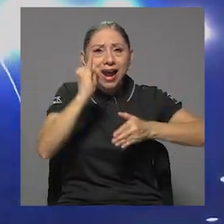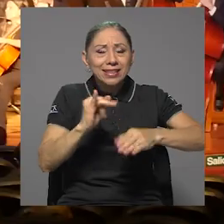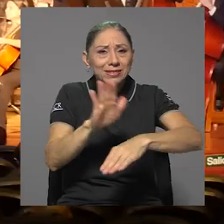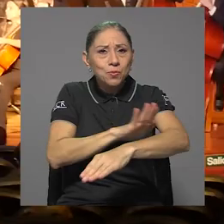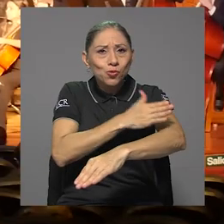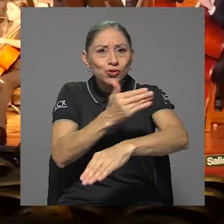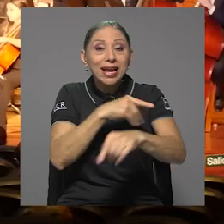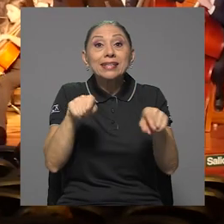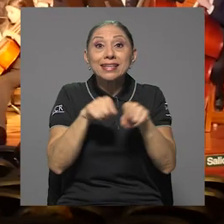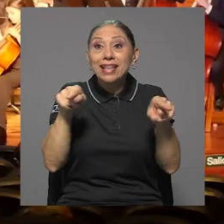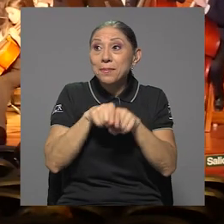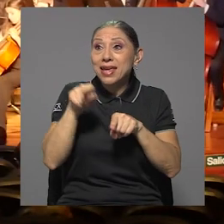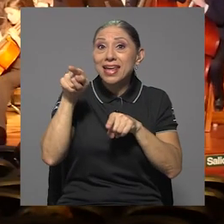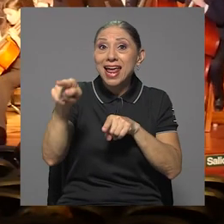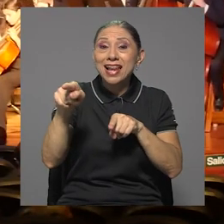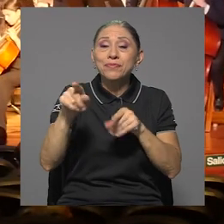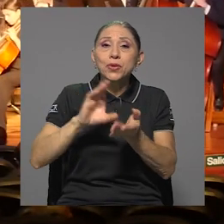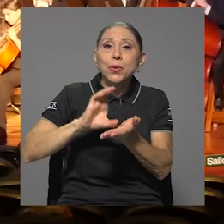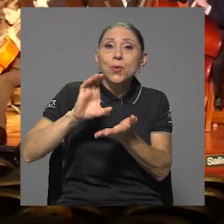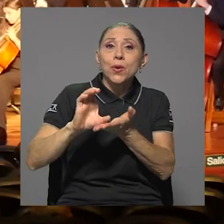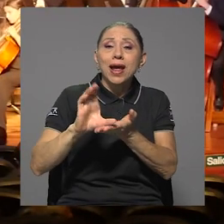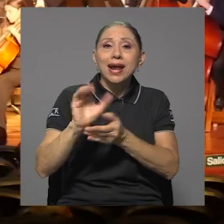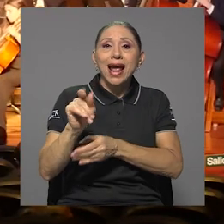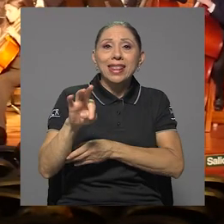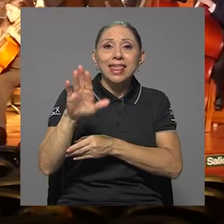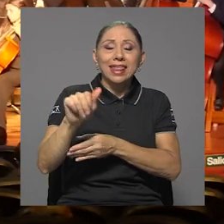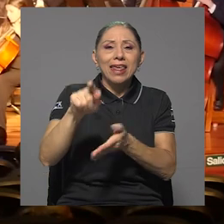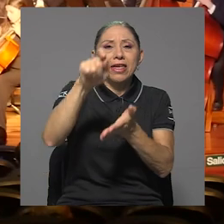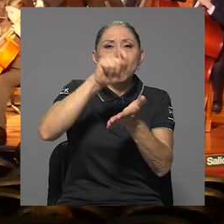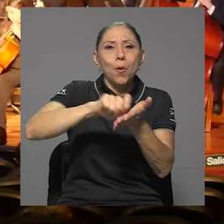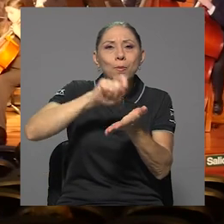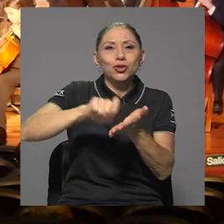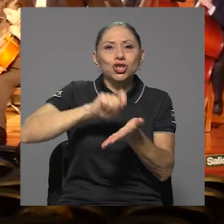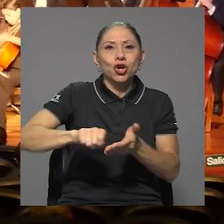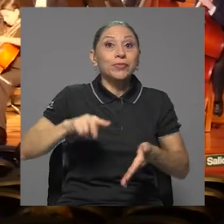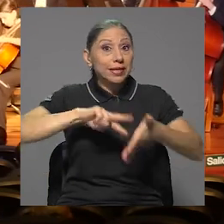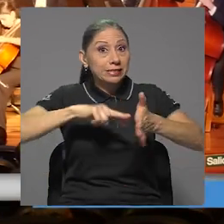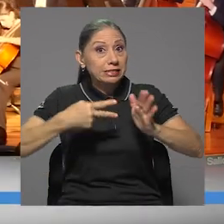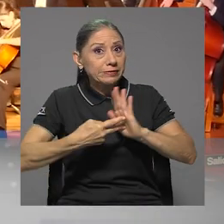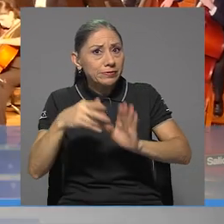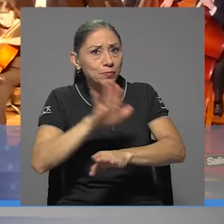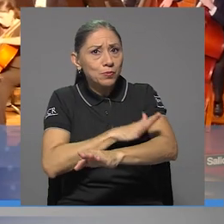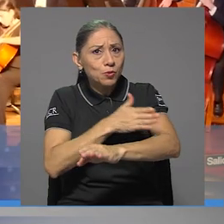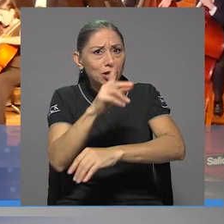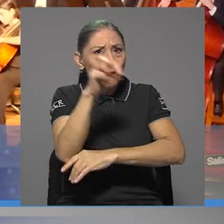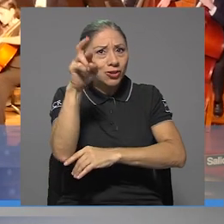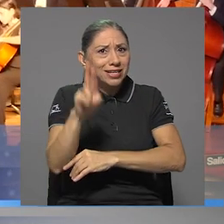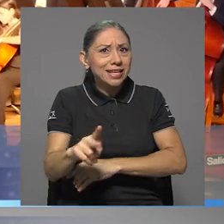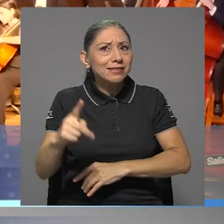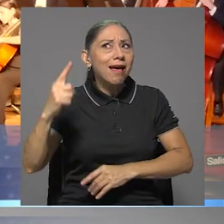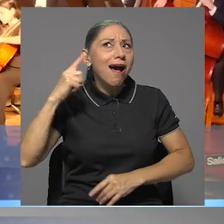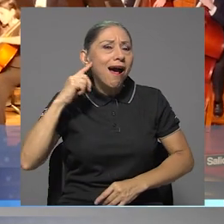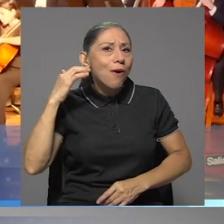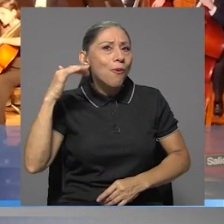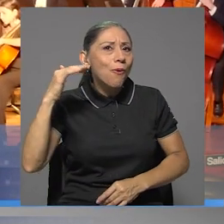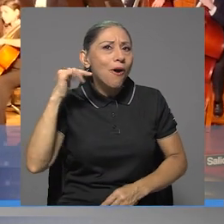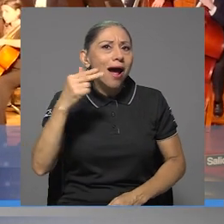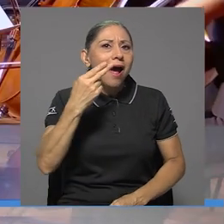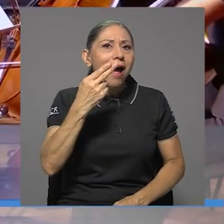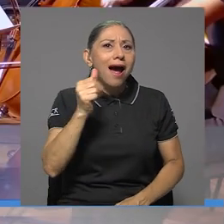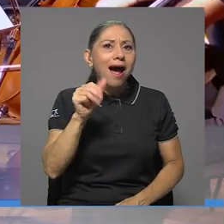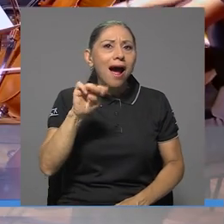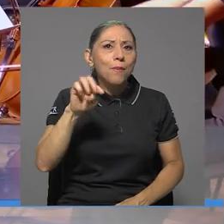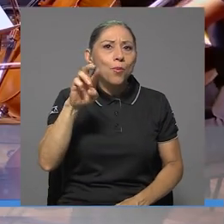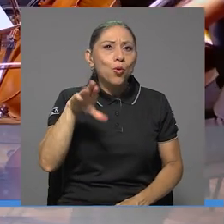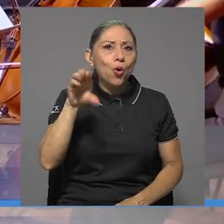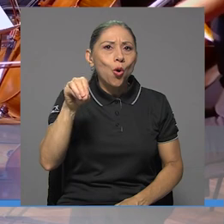lleva lo que es la cátedra de composición. Esto quiere decir que la música costarricense sonará en Hamburgo,